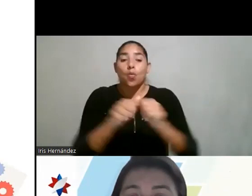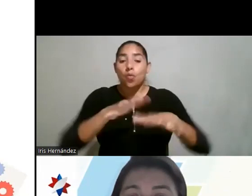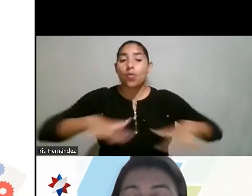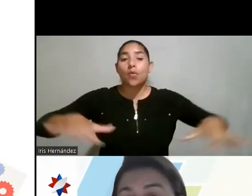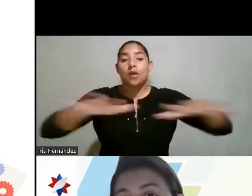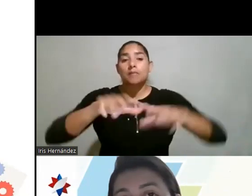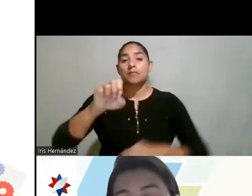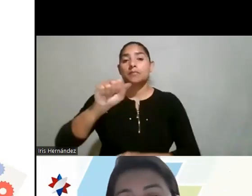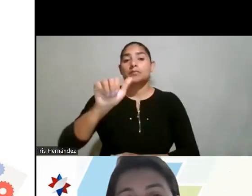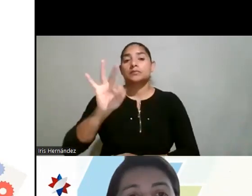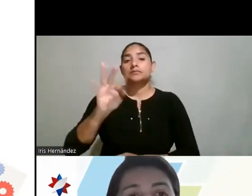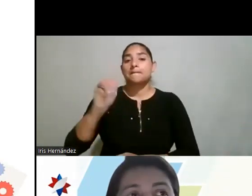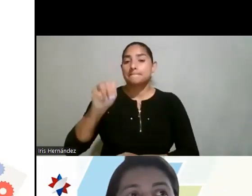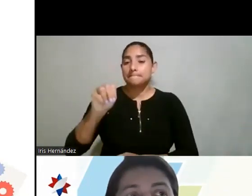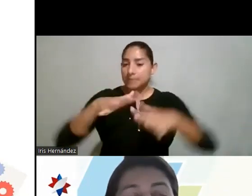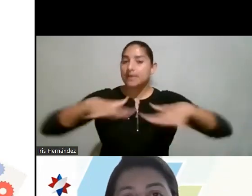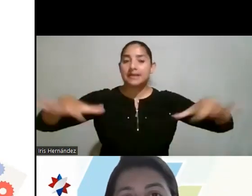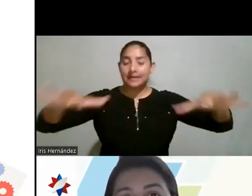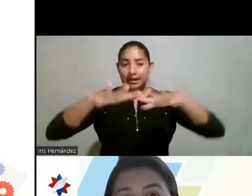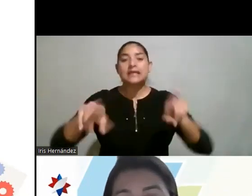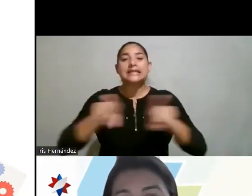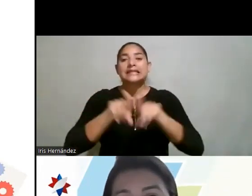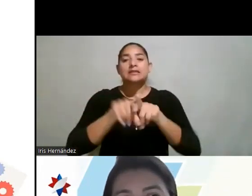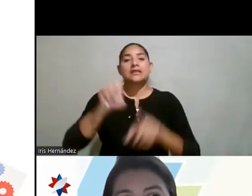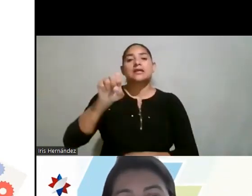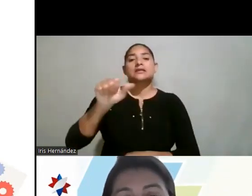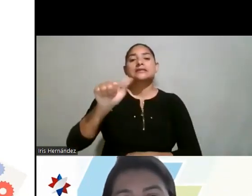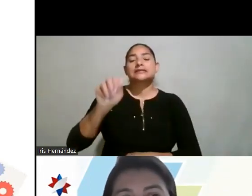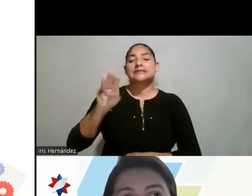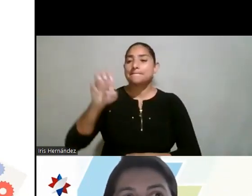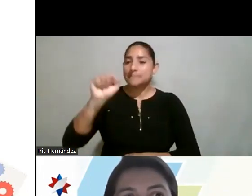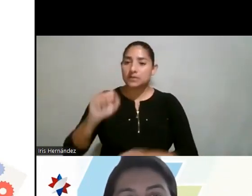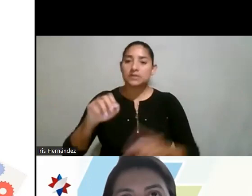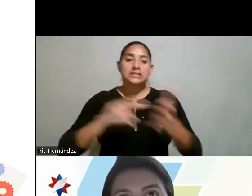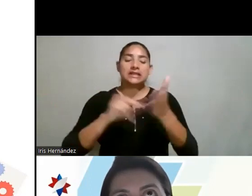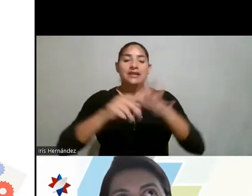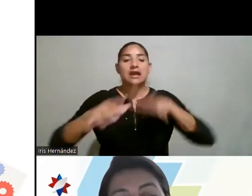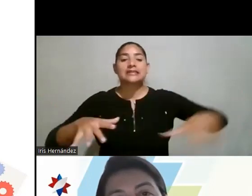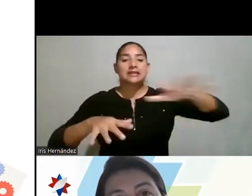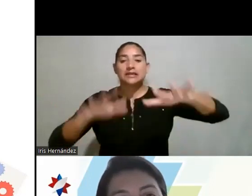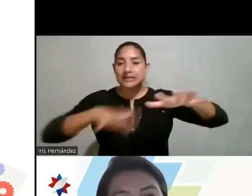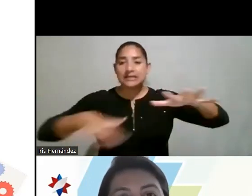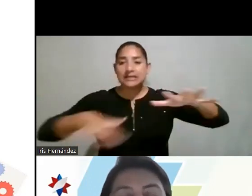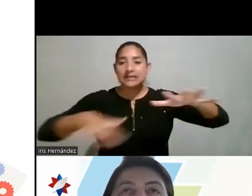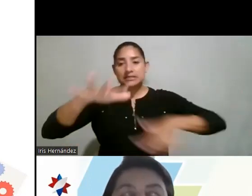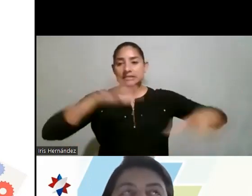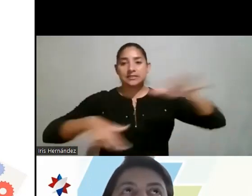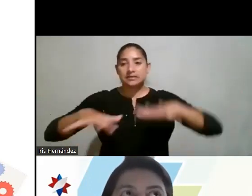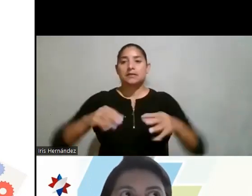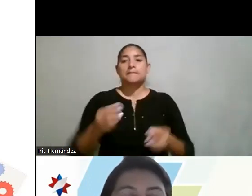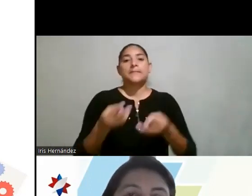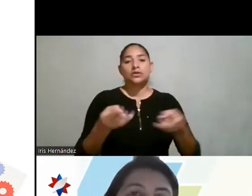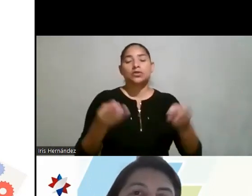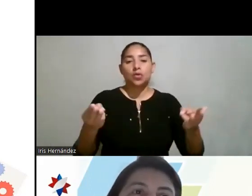STEM en general. Y aquí digo STEM, porque para mí STEM son los campos, STEM es típicamente una metodología,